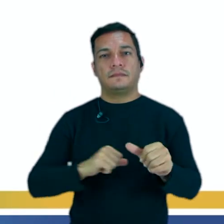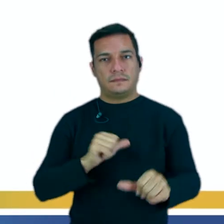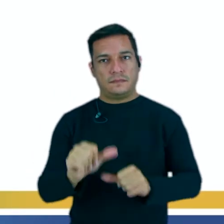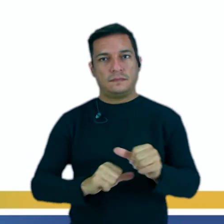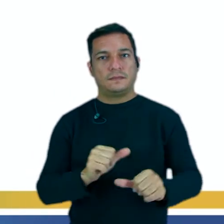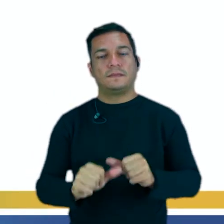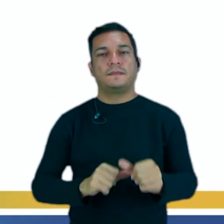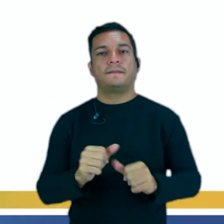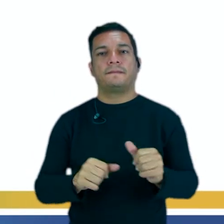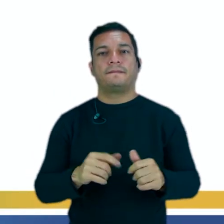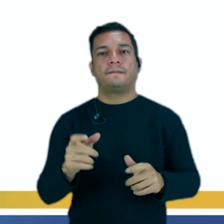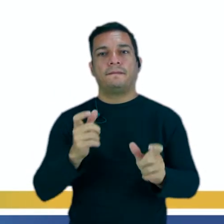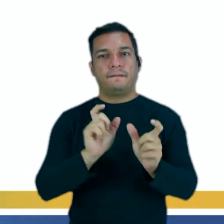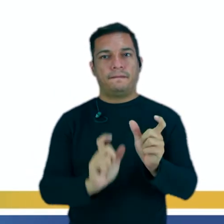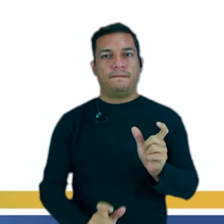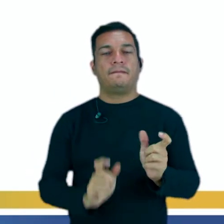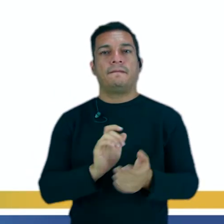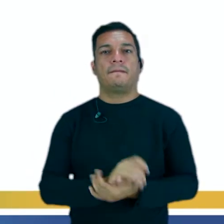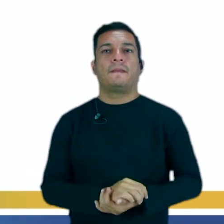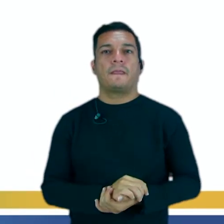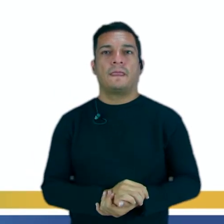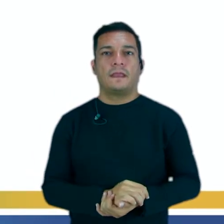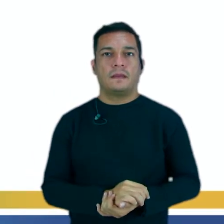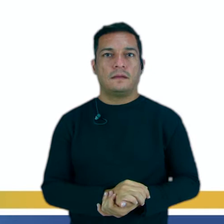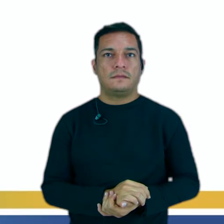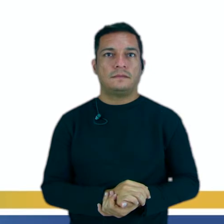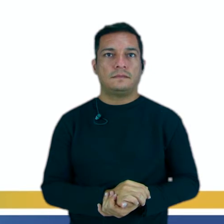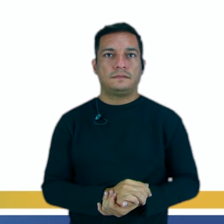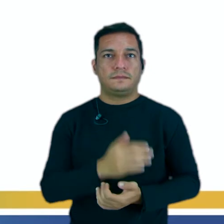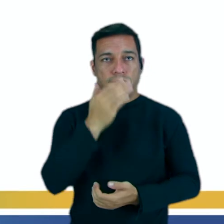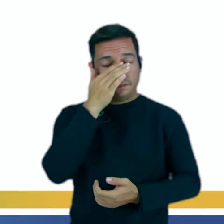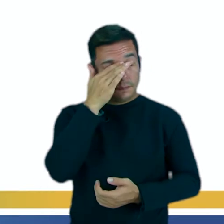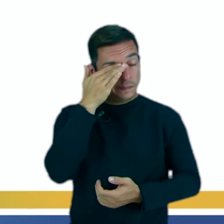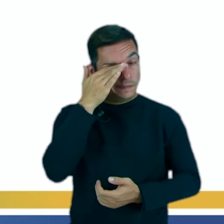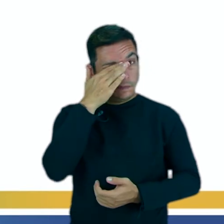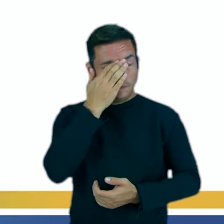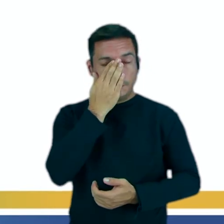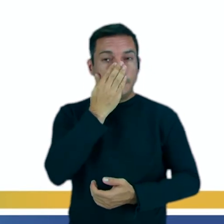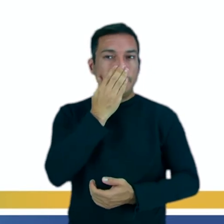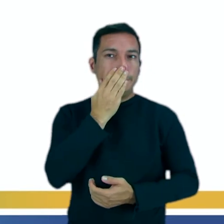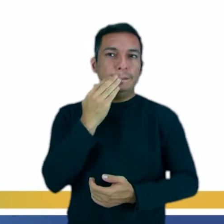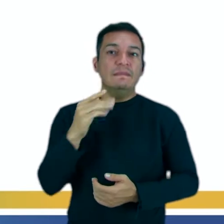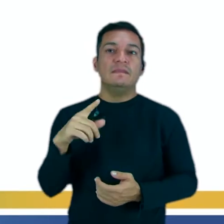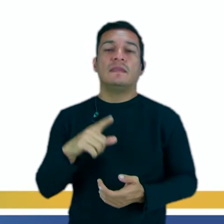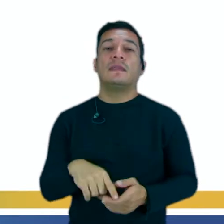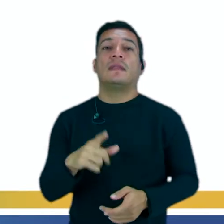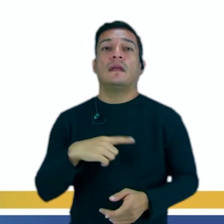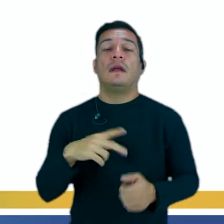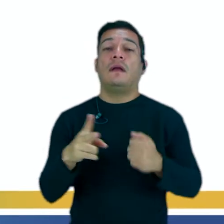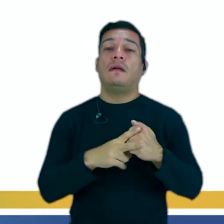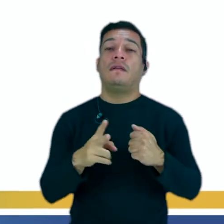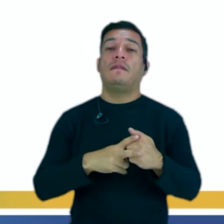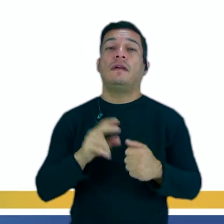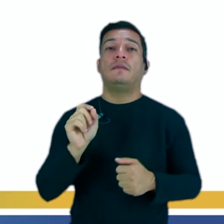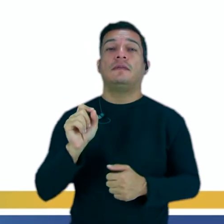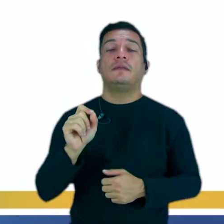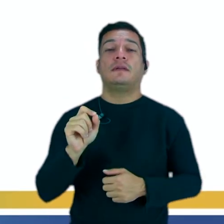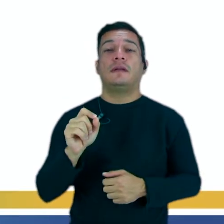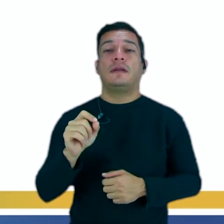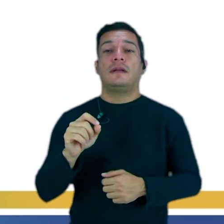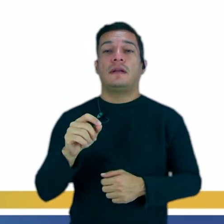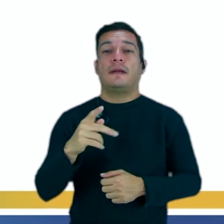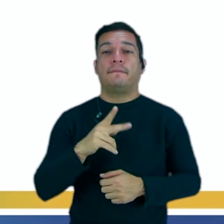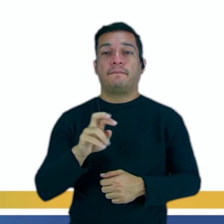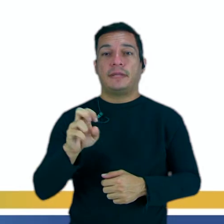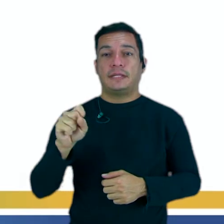modificaciones en la raíz del verbo. ¿Sí? Muy bien. Entonces, estos ahí son los verbos en